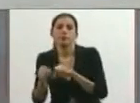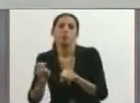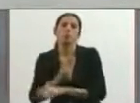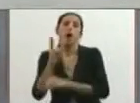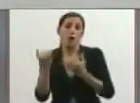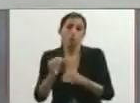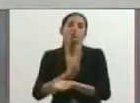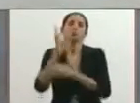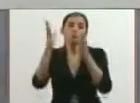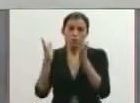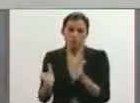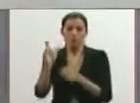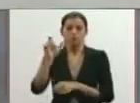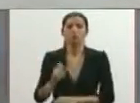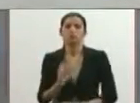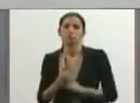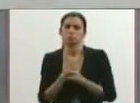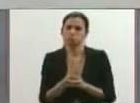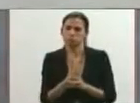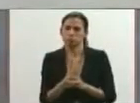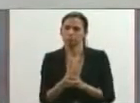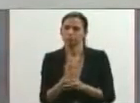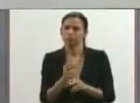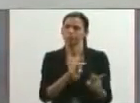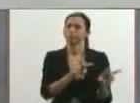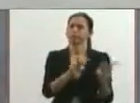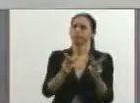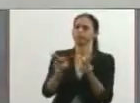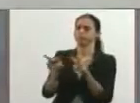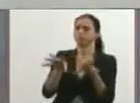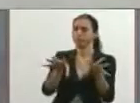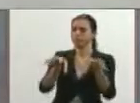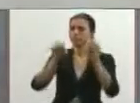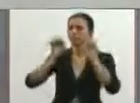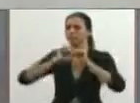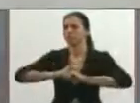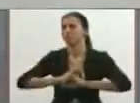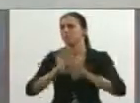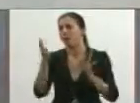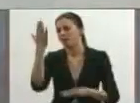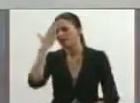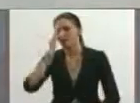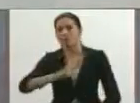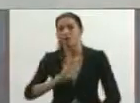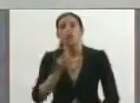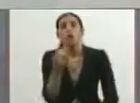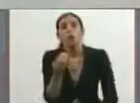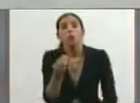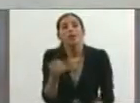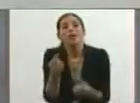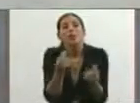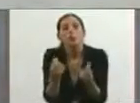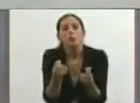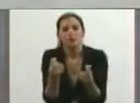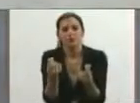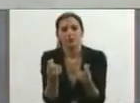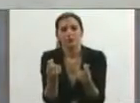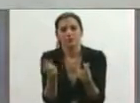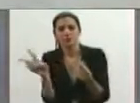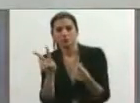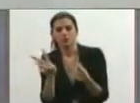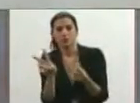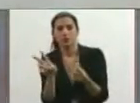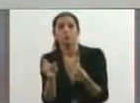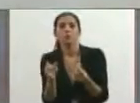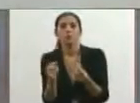se está dando cuenta y se está mapeando cómo funciona también la economía que hace que a uno le llegue la comida